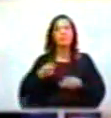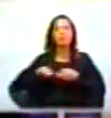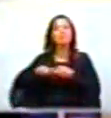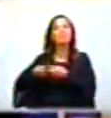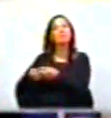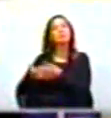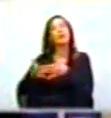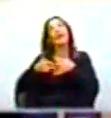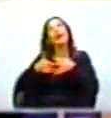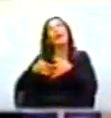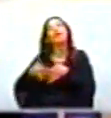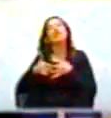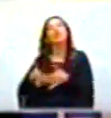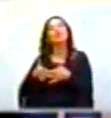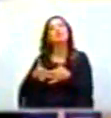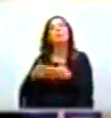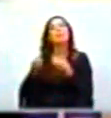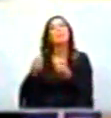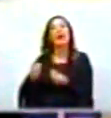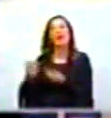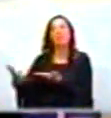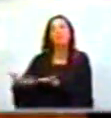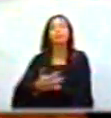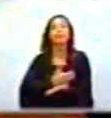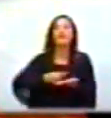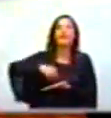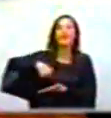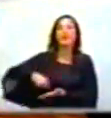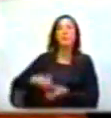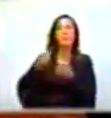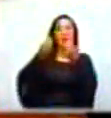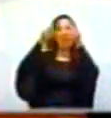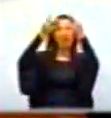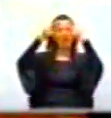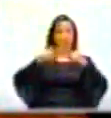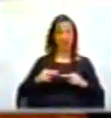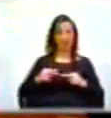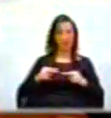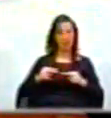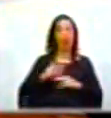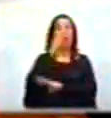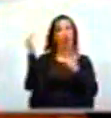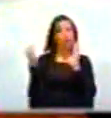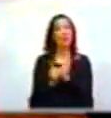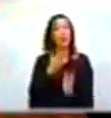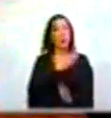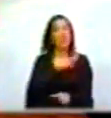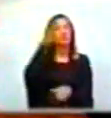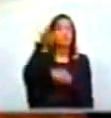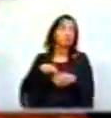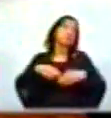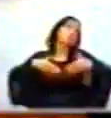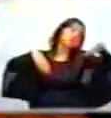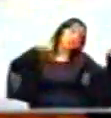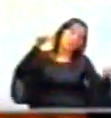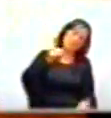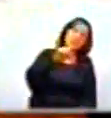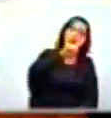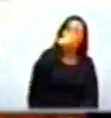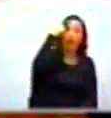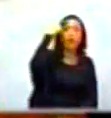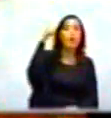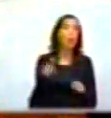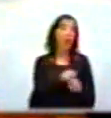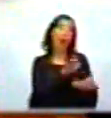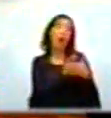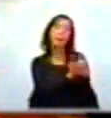generosamente a la recolección de las firmas del referendo reeleccionista. Por supuesto que este es un gobierno que no abandona a